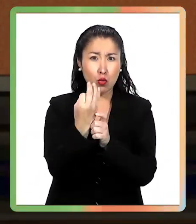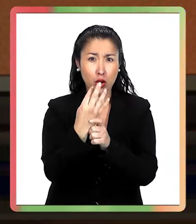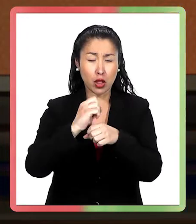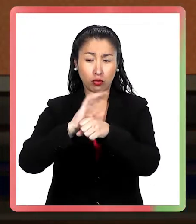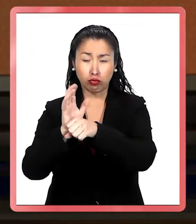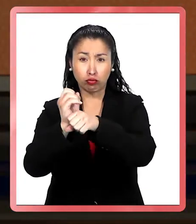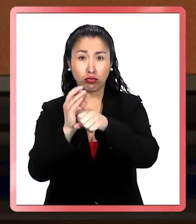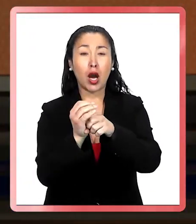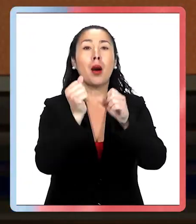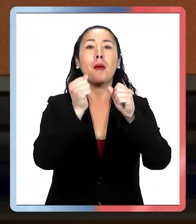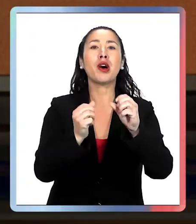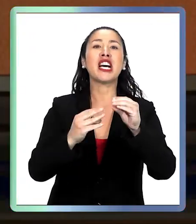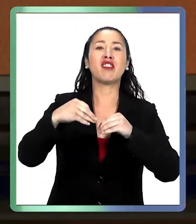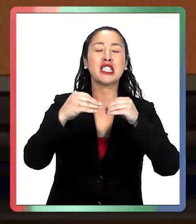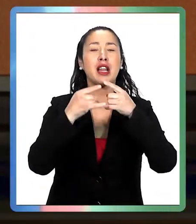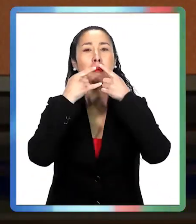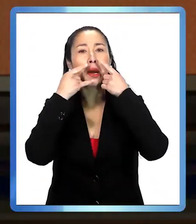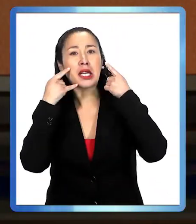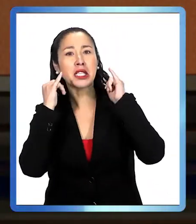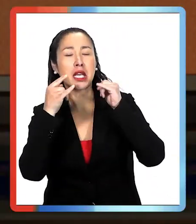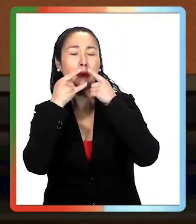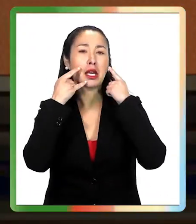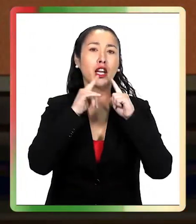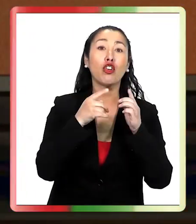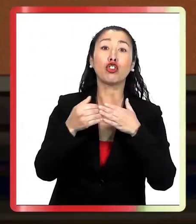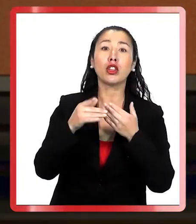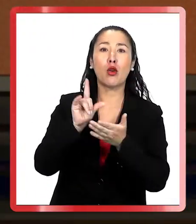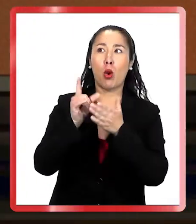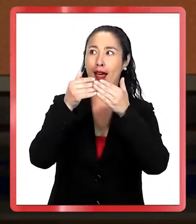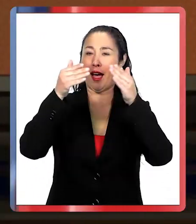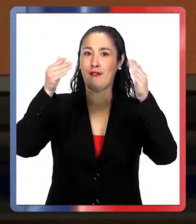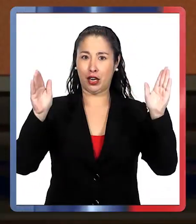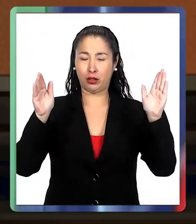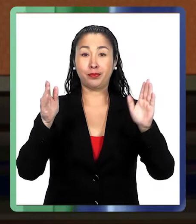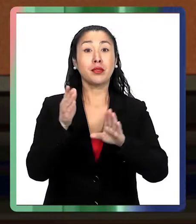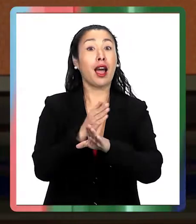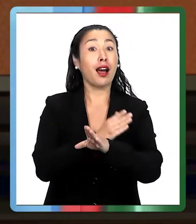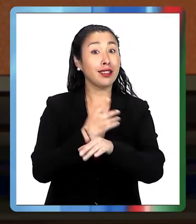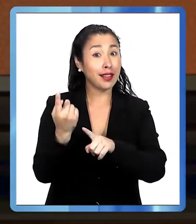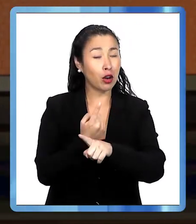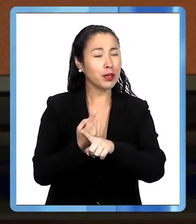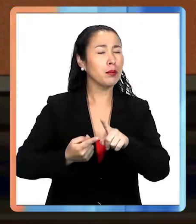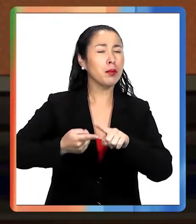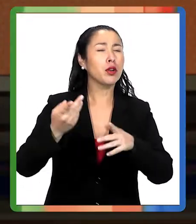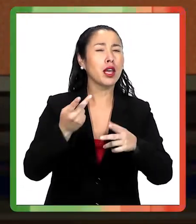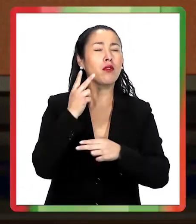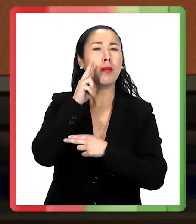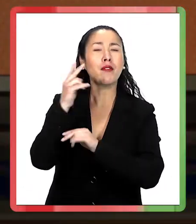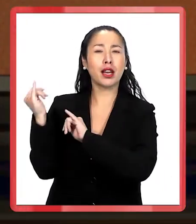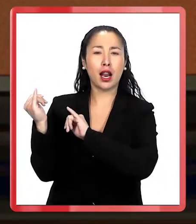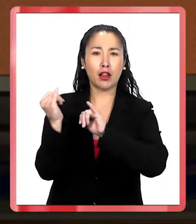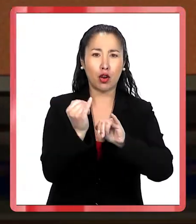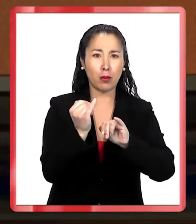contagios podrán flexibilizar el uso de mascarillas en espacios abiertos. Antes de la conversación de hoy, vamos